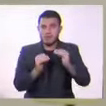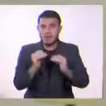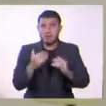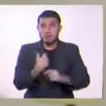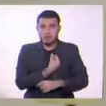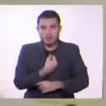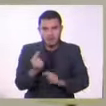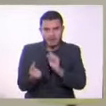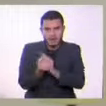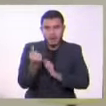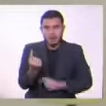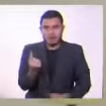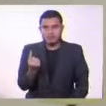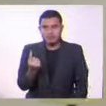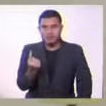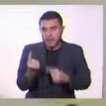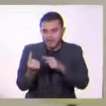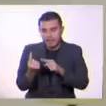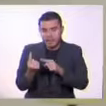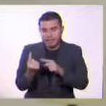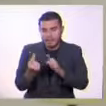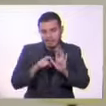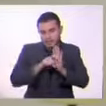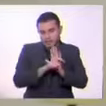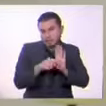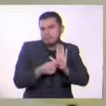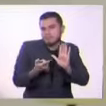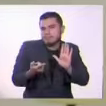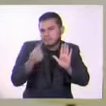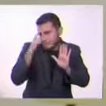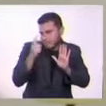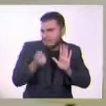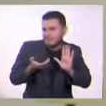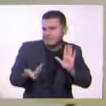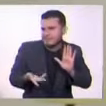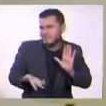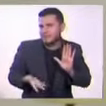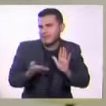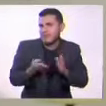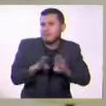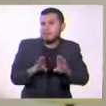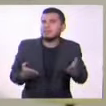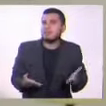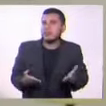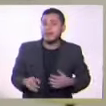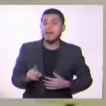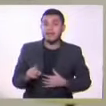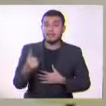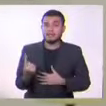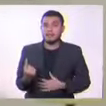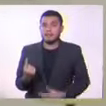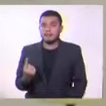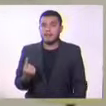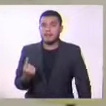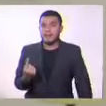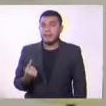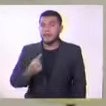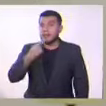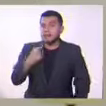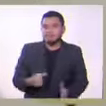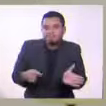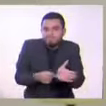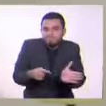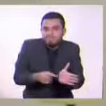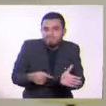personaje sin el cual el guión dramático no tendría cierre. Ese personaje es quien acusa